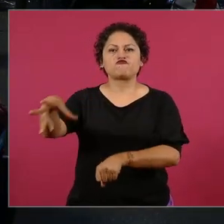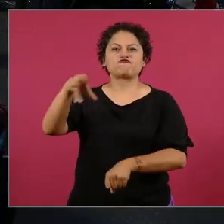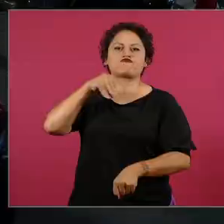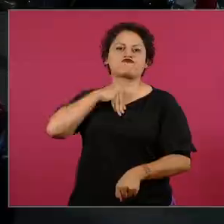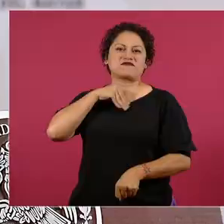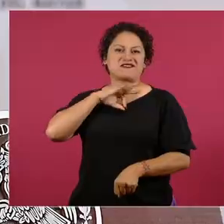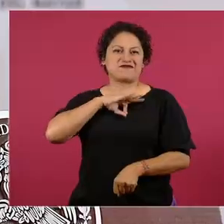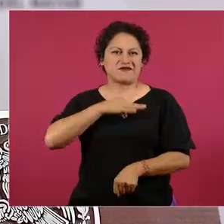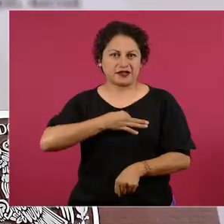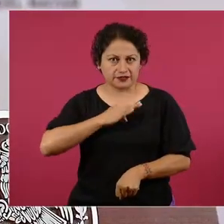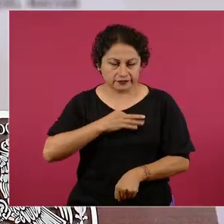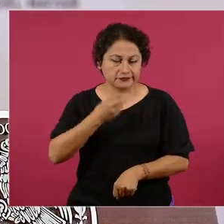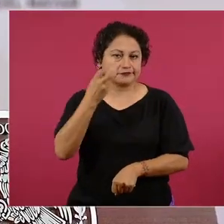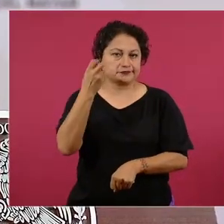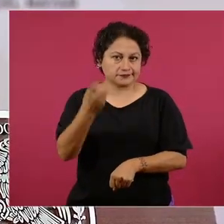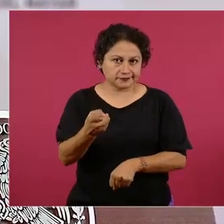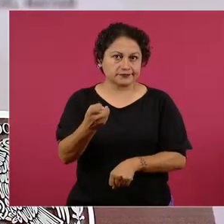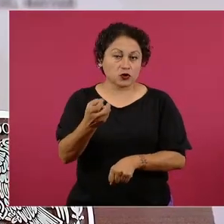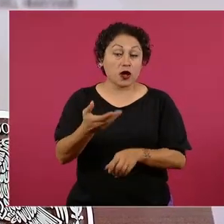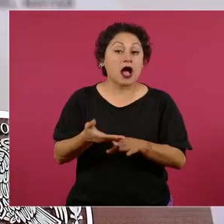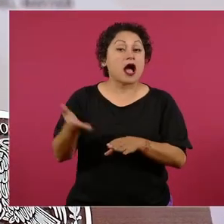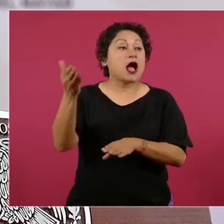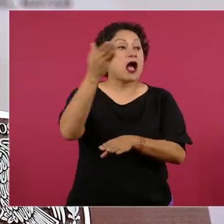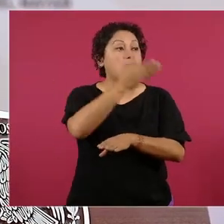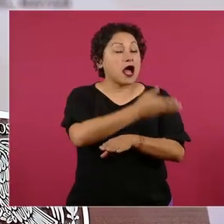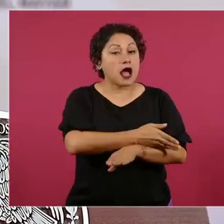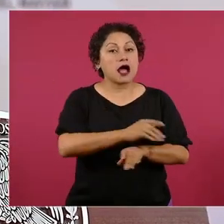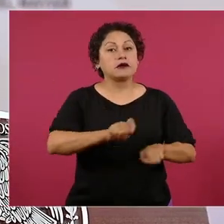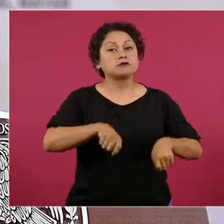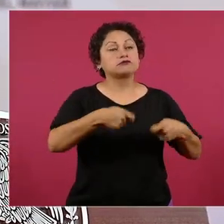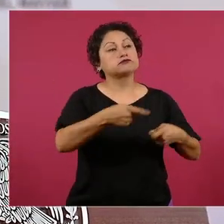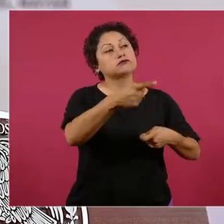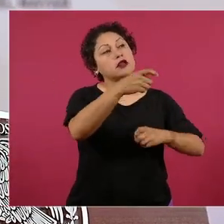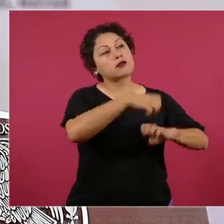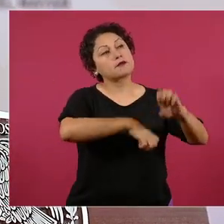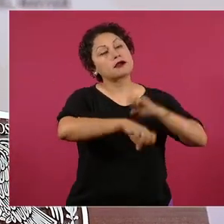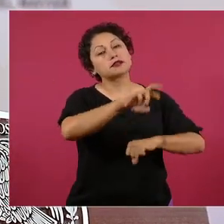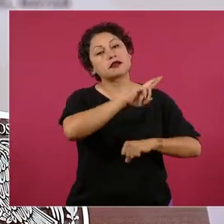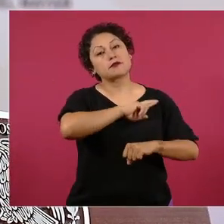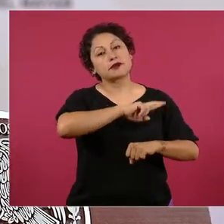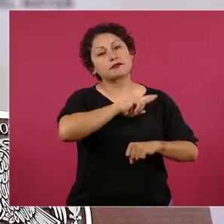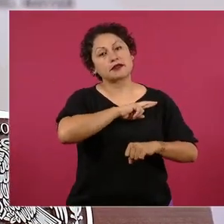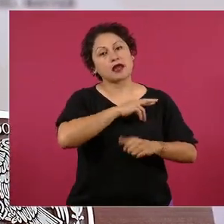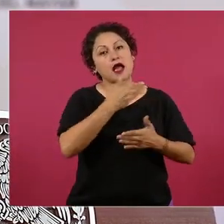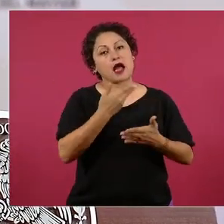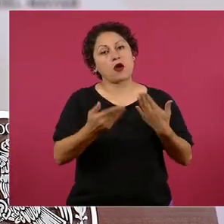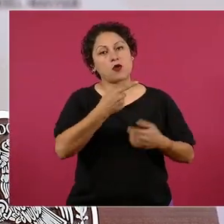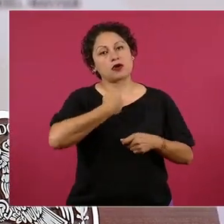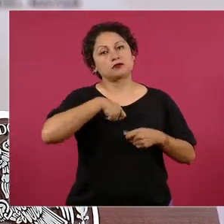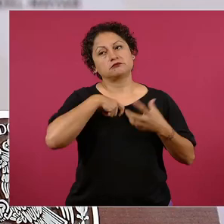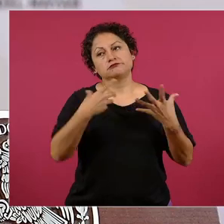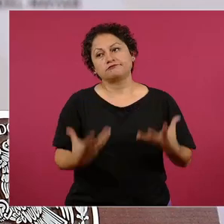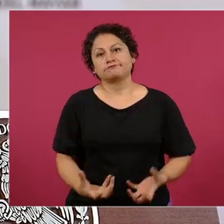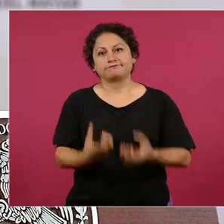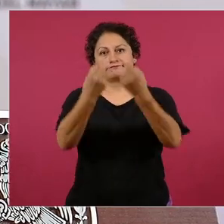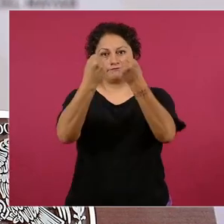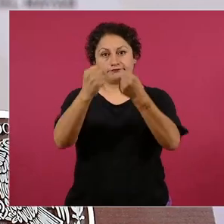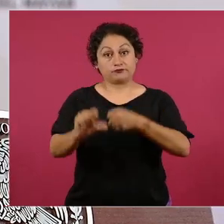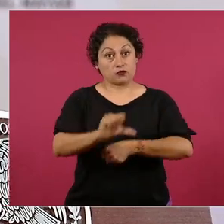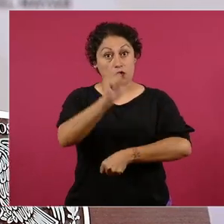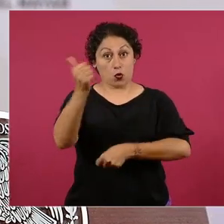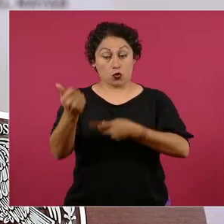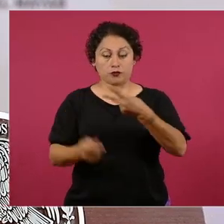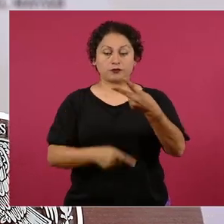centro de salud. Esto se privatizó y es de lo que estamos recuperando. Segundo, el tema de los alimentos. En la atención